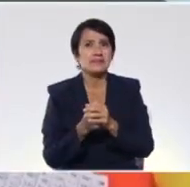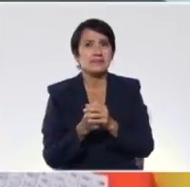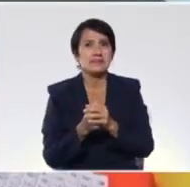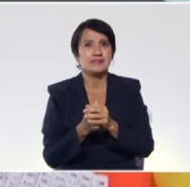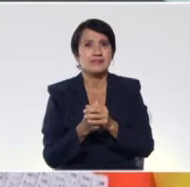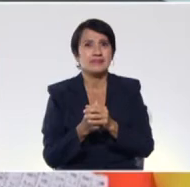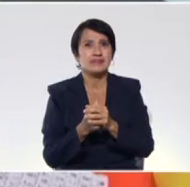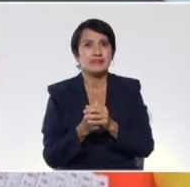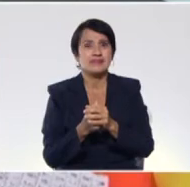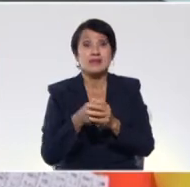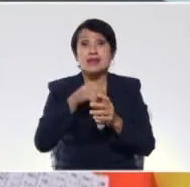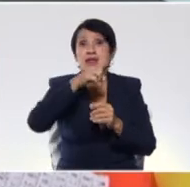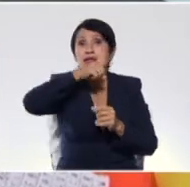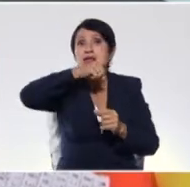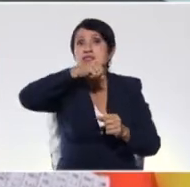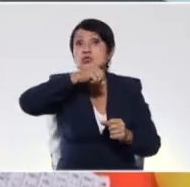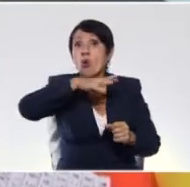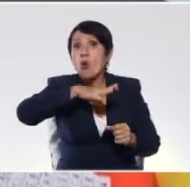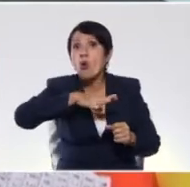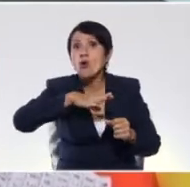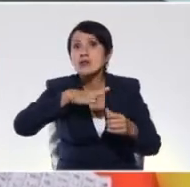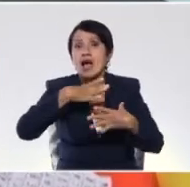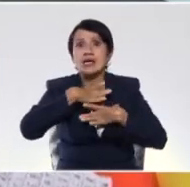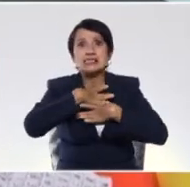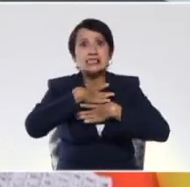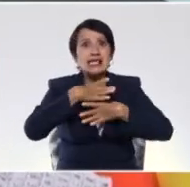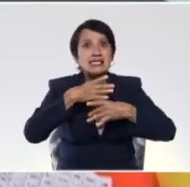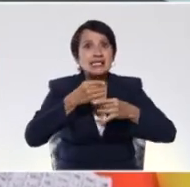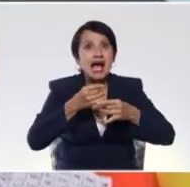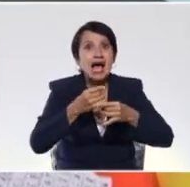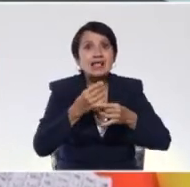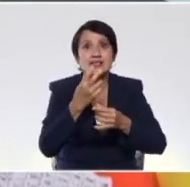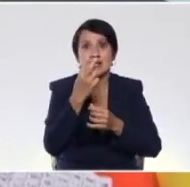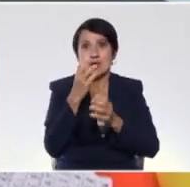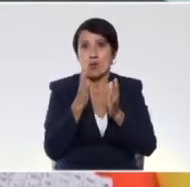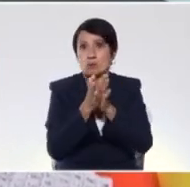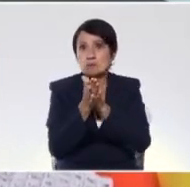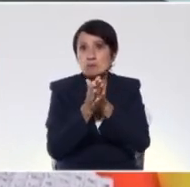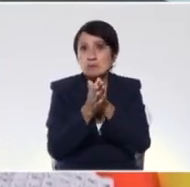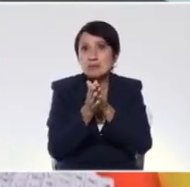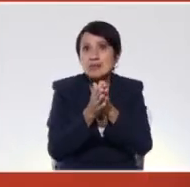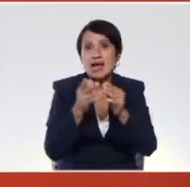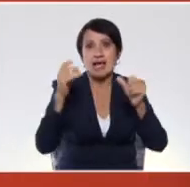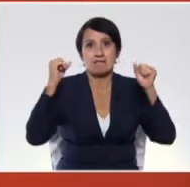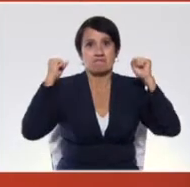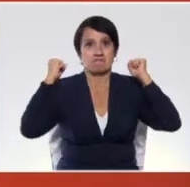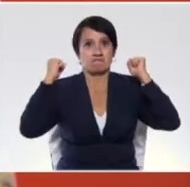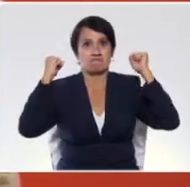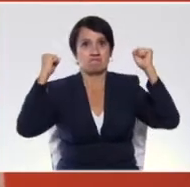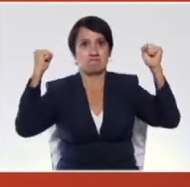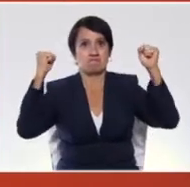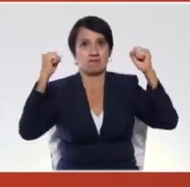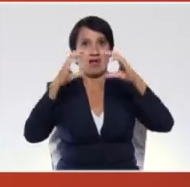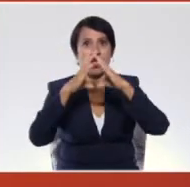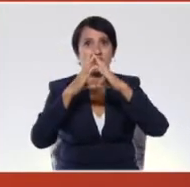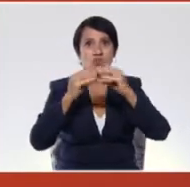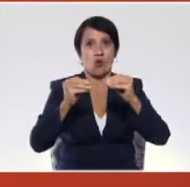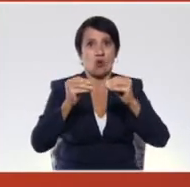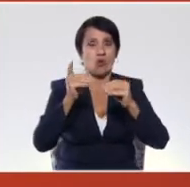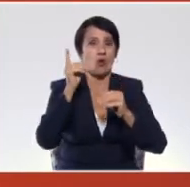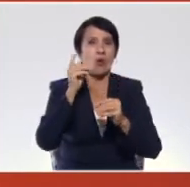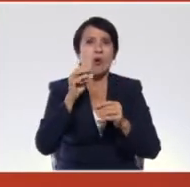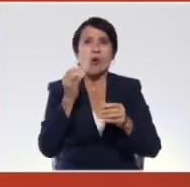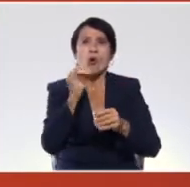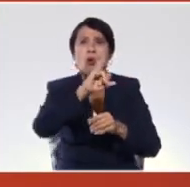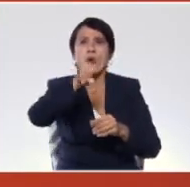Esas historias interesantes de nuestros héroes, de nuestras heroínas, como